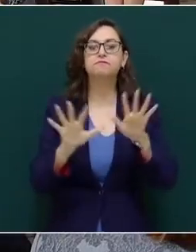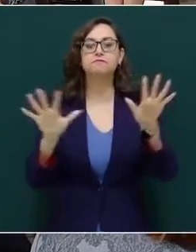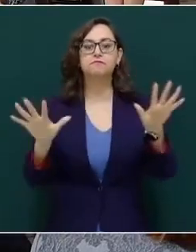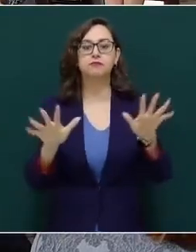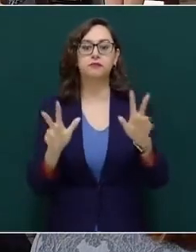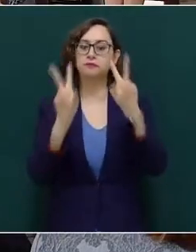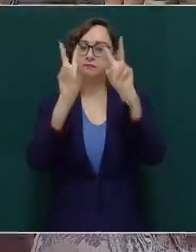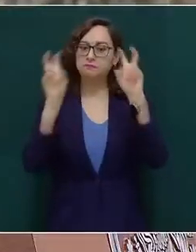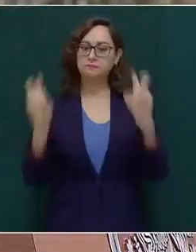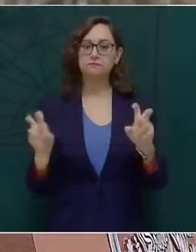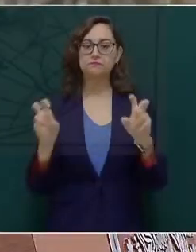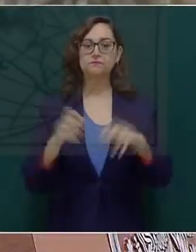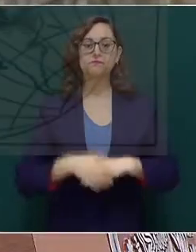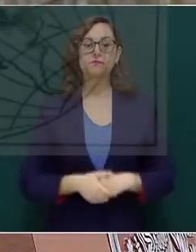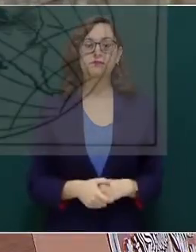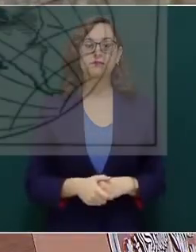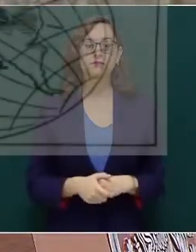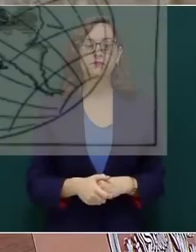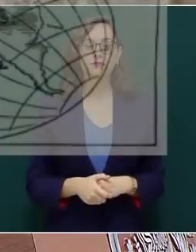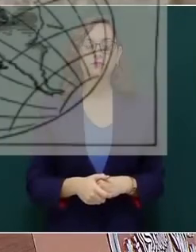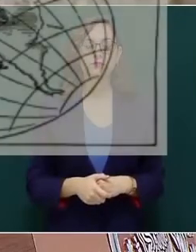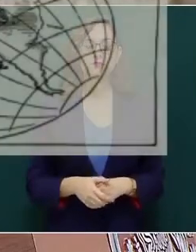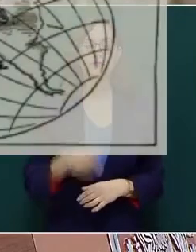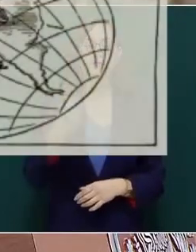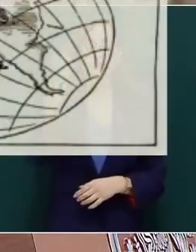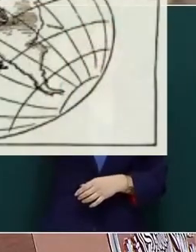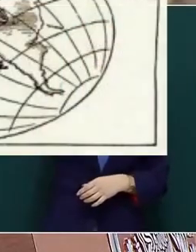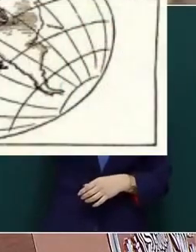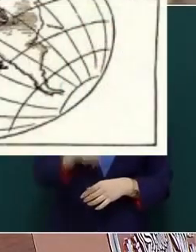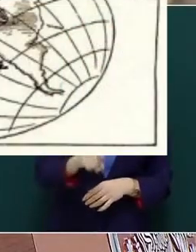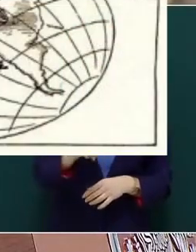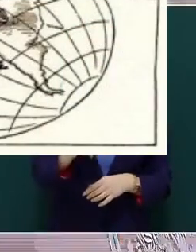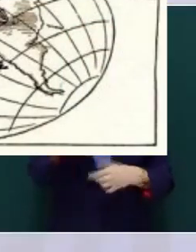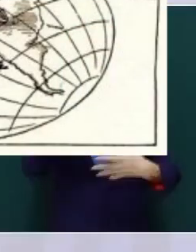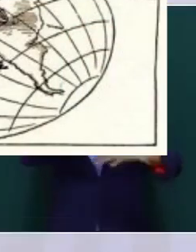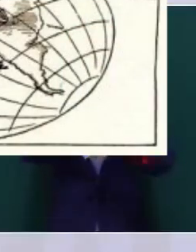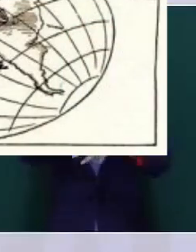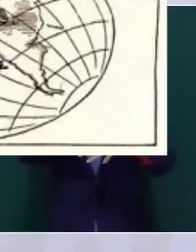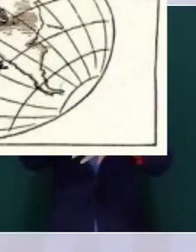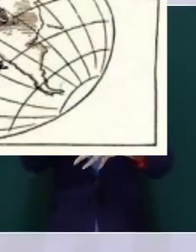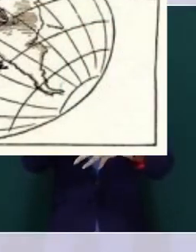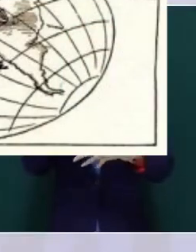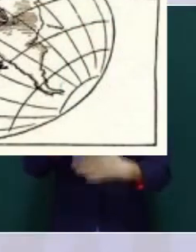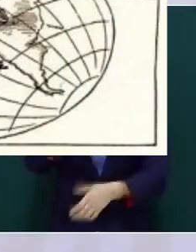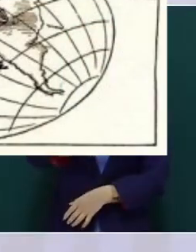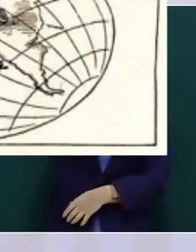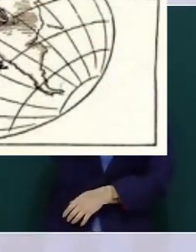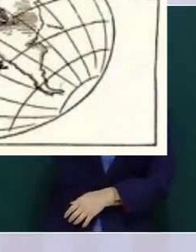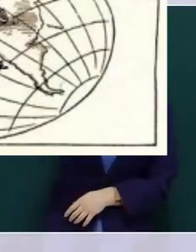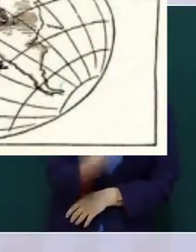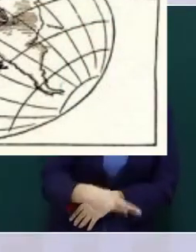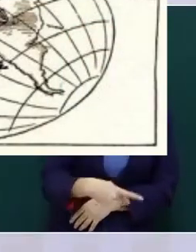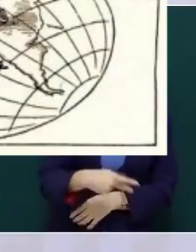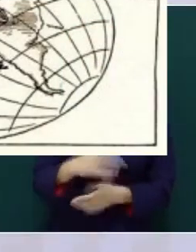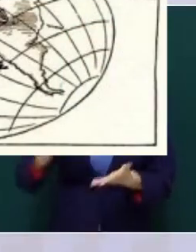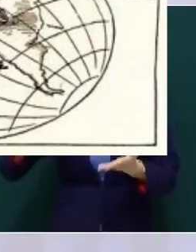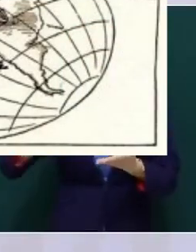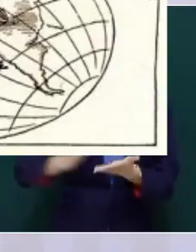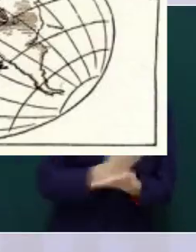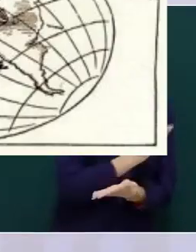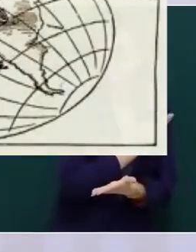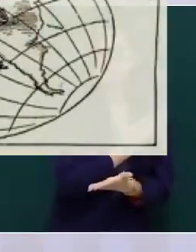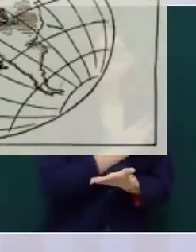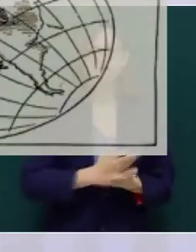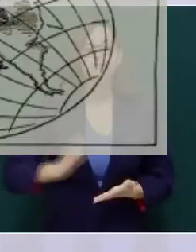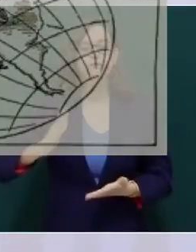lleva su nombre, la Consigna de América para los Americanos. terminó